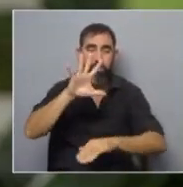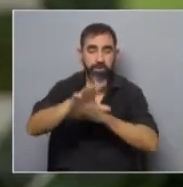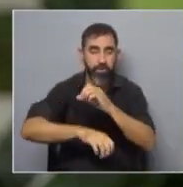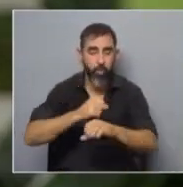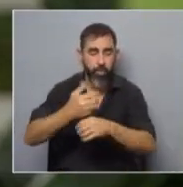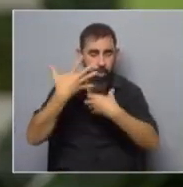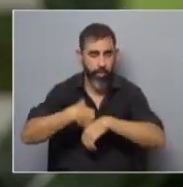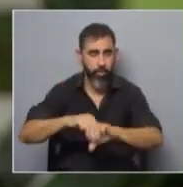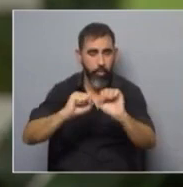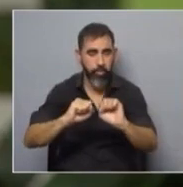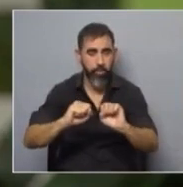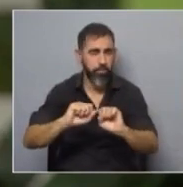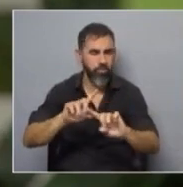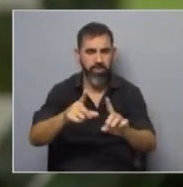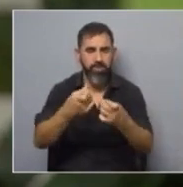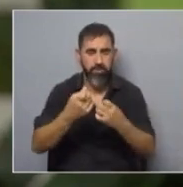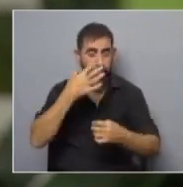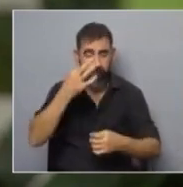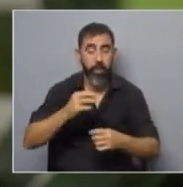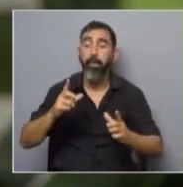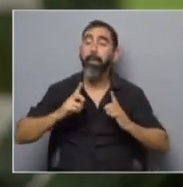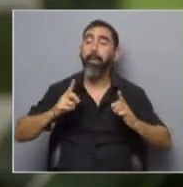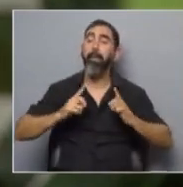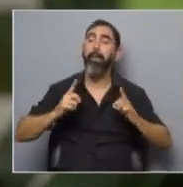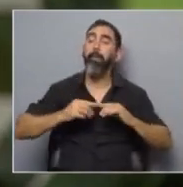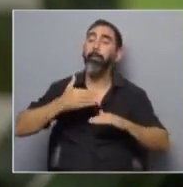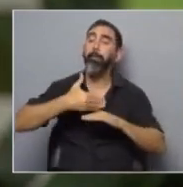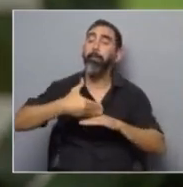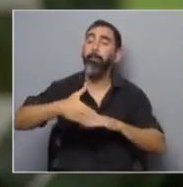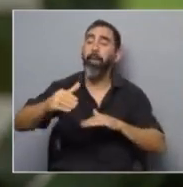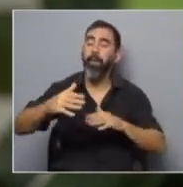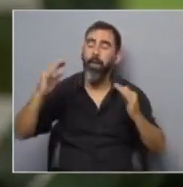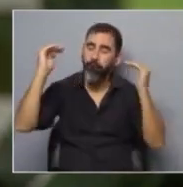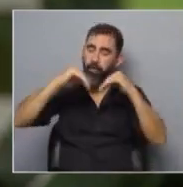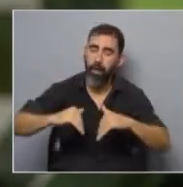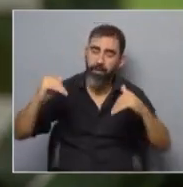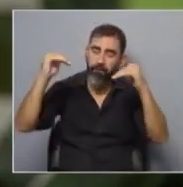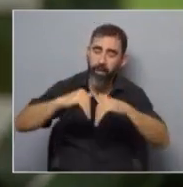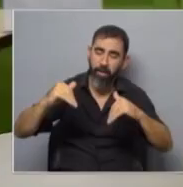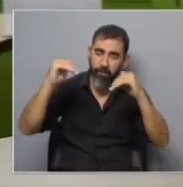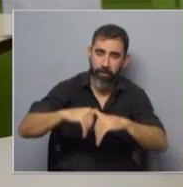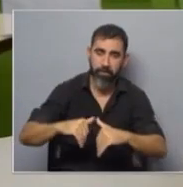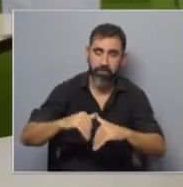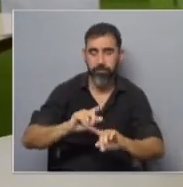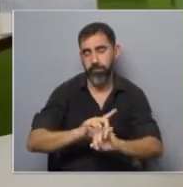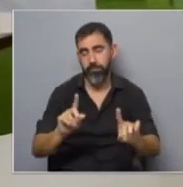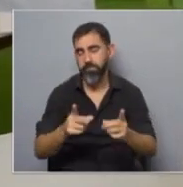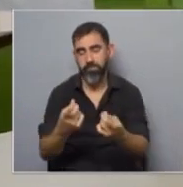años. Entonces no hay ninguna necesidad en realidad de esperar a que el niño fracase en el aprendizaje de la lectura.